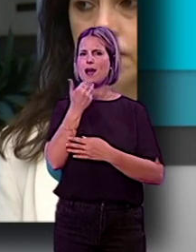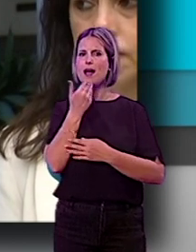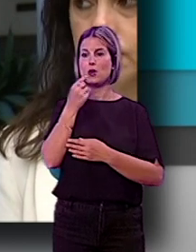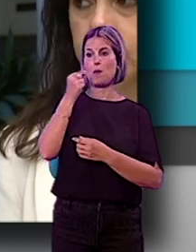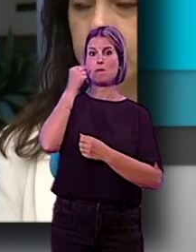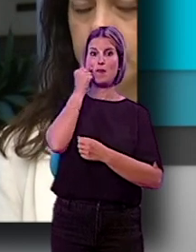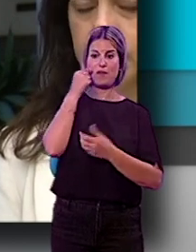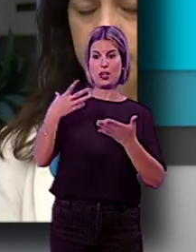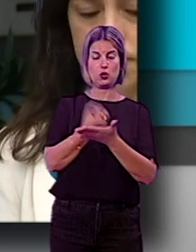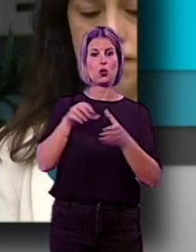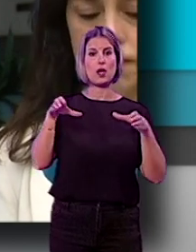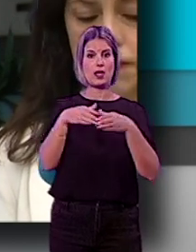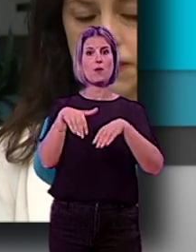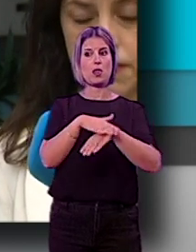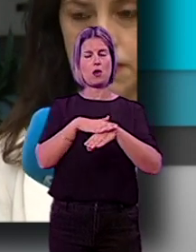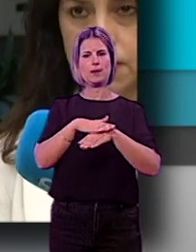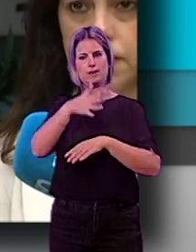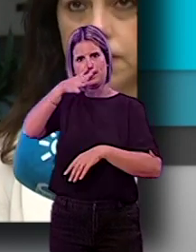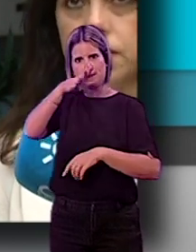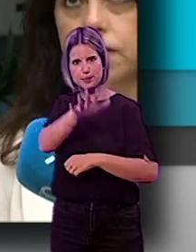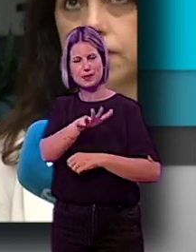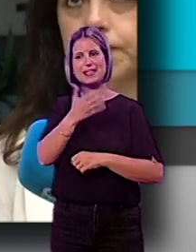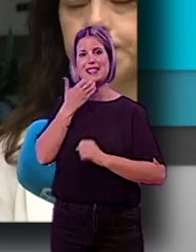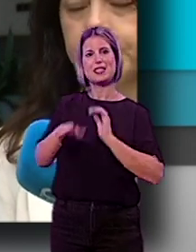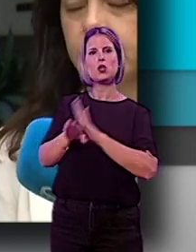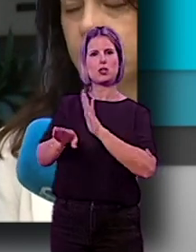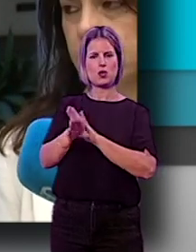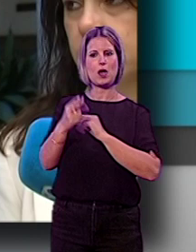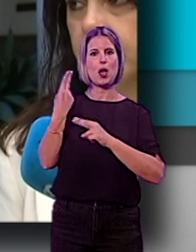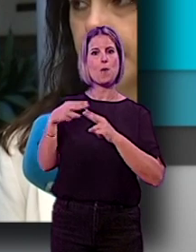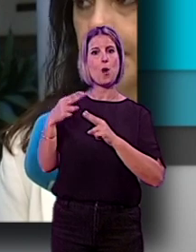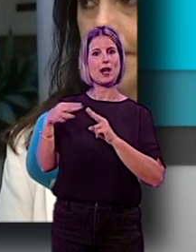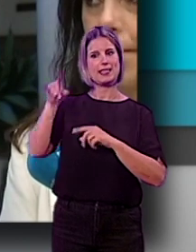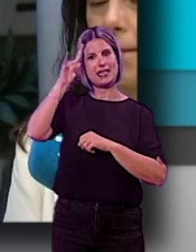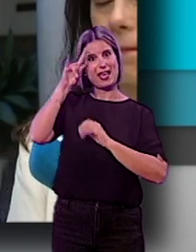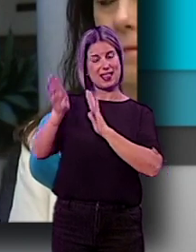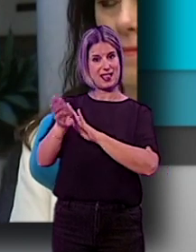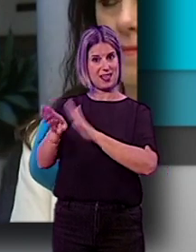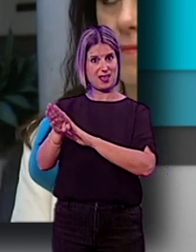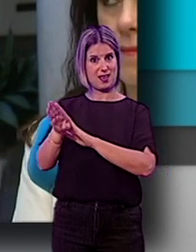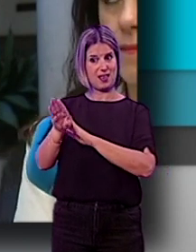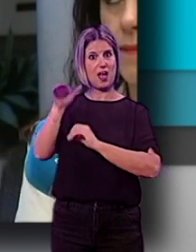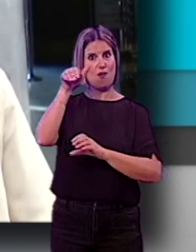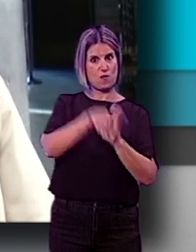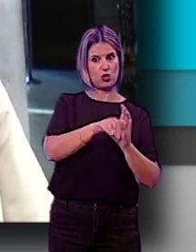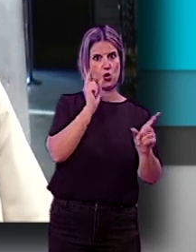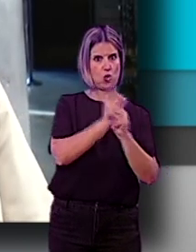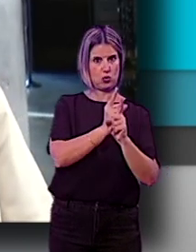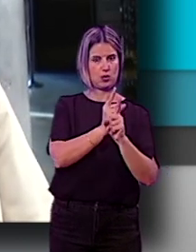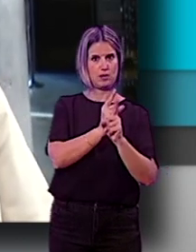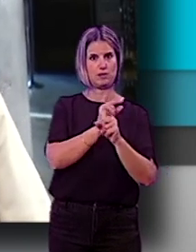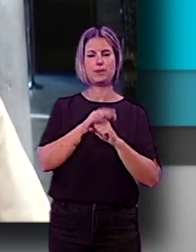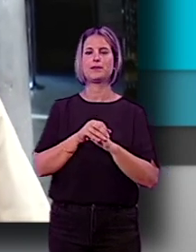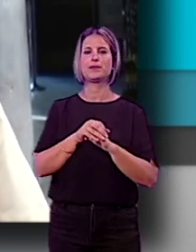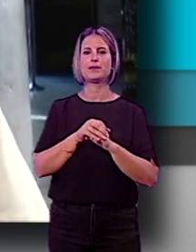Marifrán Carazo y todo su equipo de gobierno sigan manteniendo las políticas de la izquierda que los granadinos votaron en contra. Beatriz